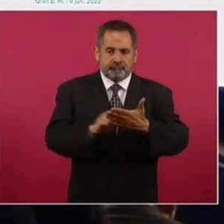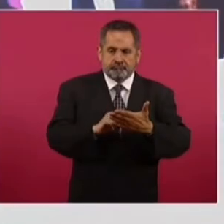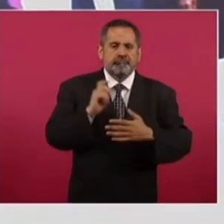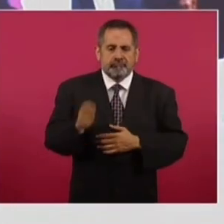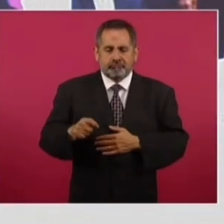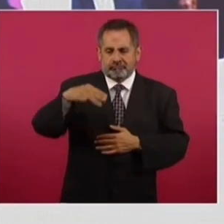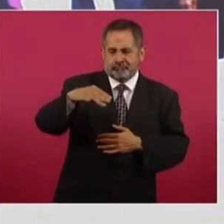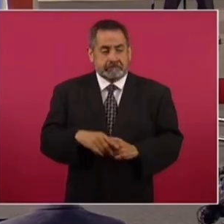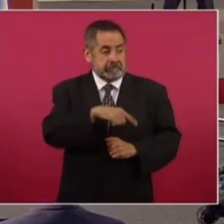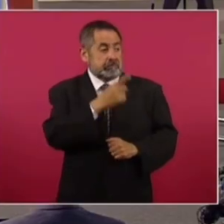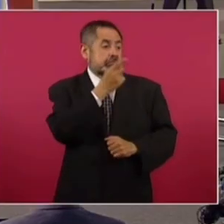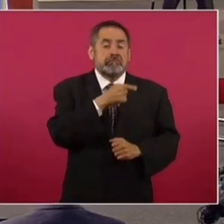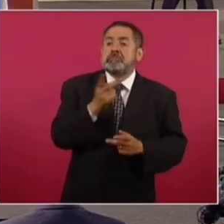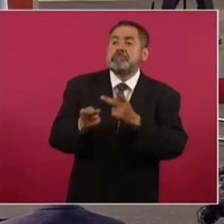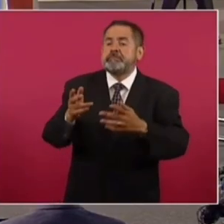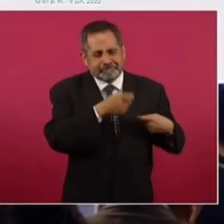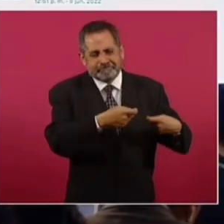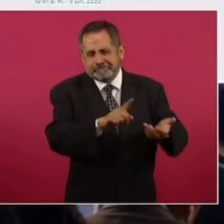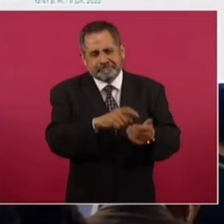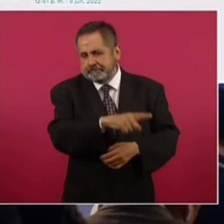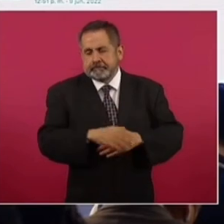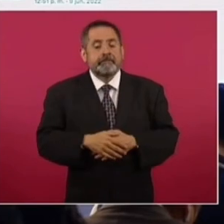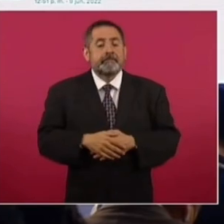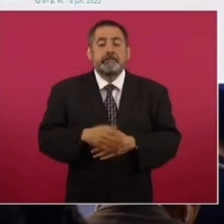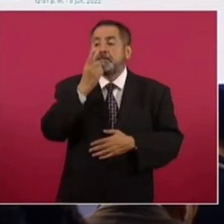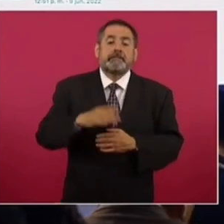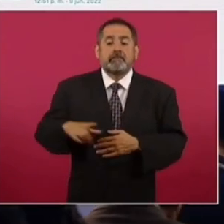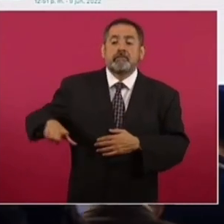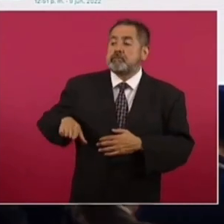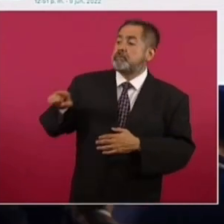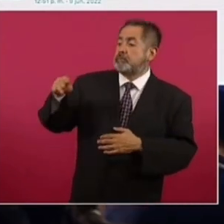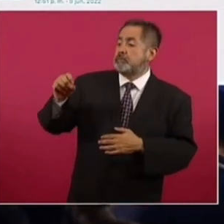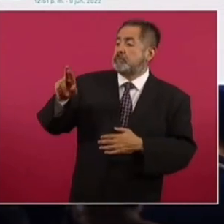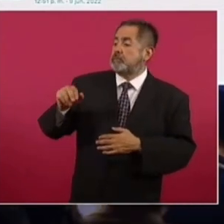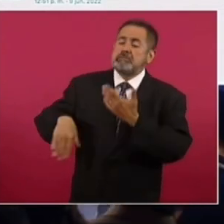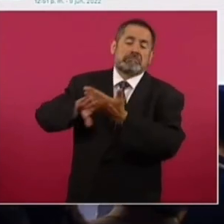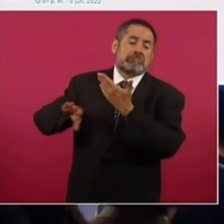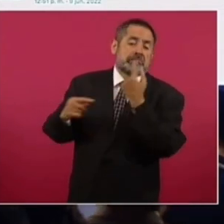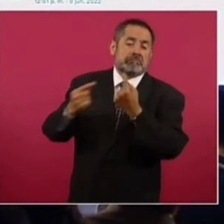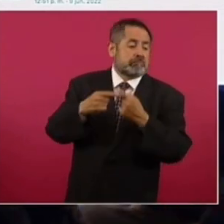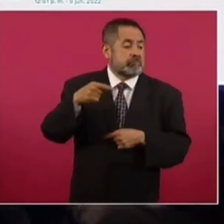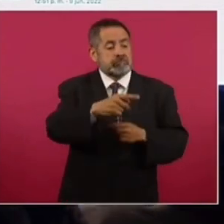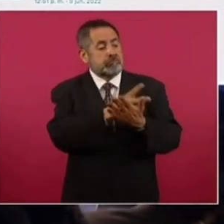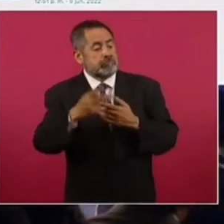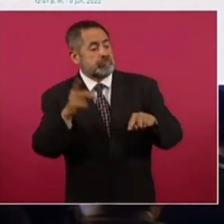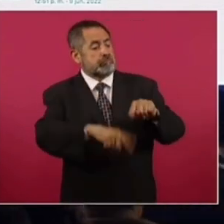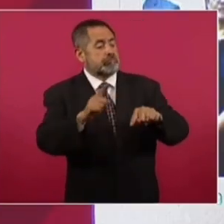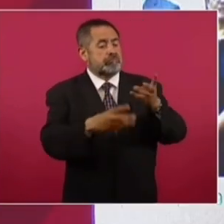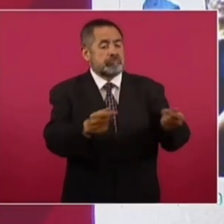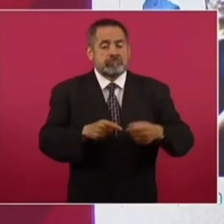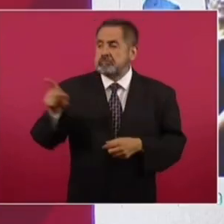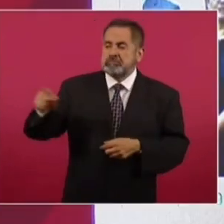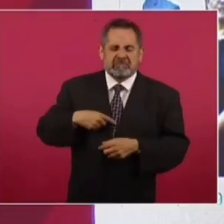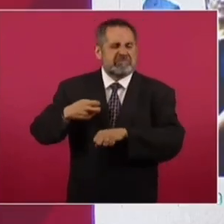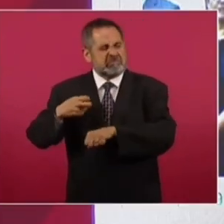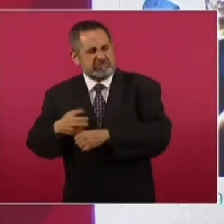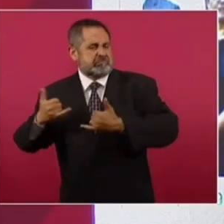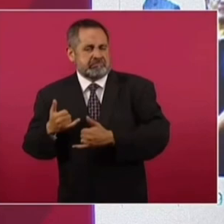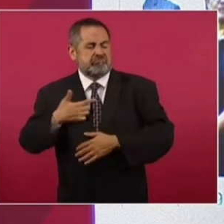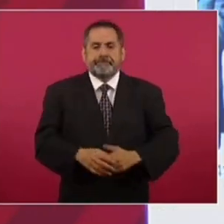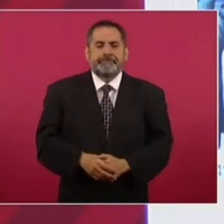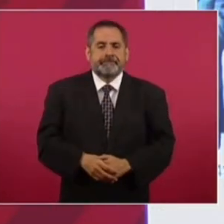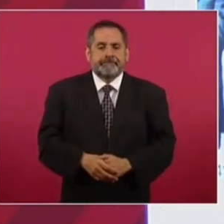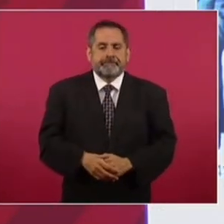moratoria constitucional. Marco Cortés, el gobierno de Morena se ha dedicado a atacar y destruir programas, solo por capricho